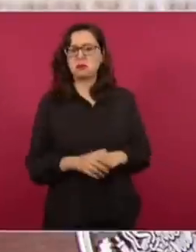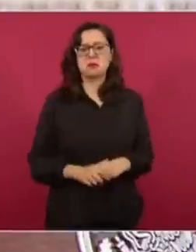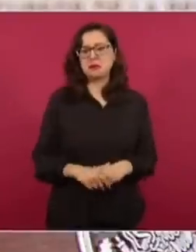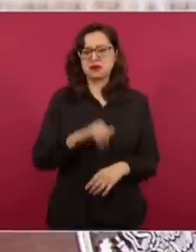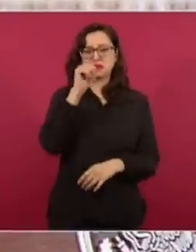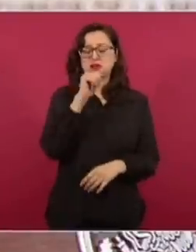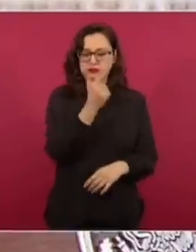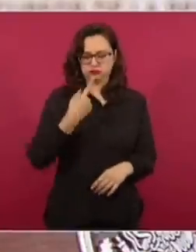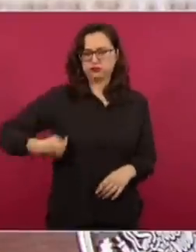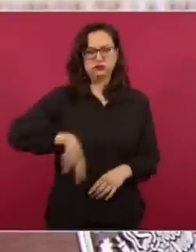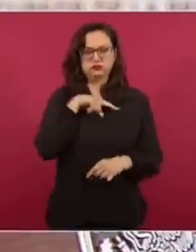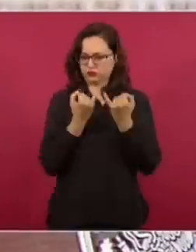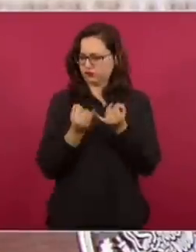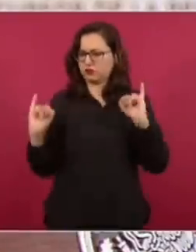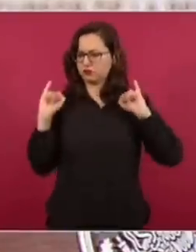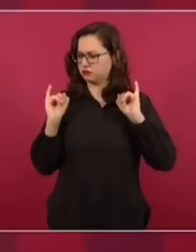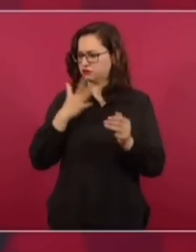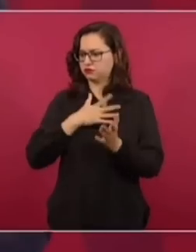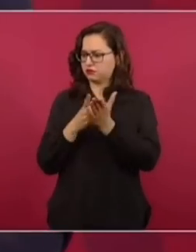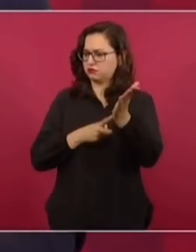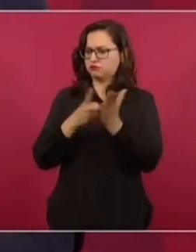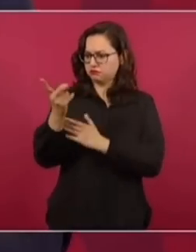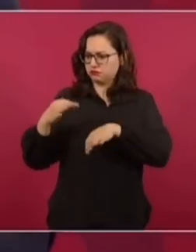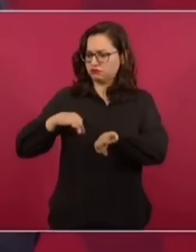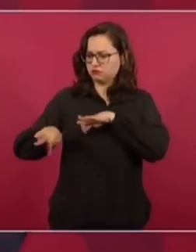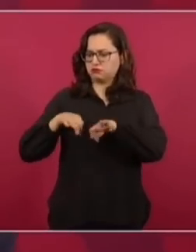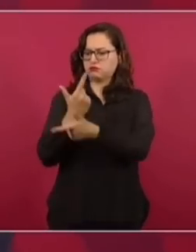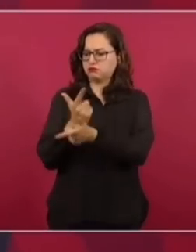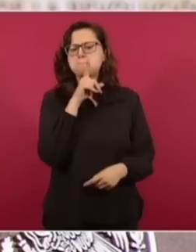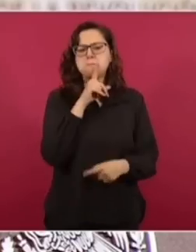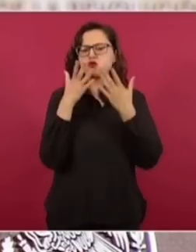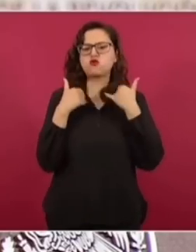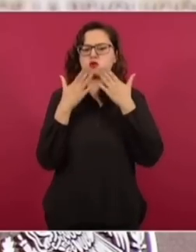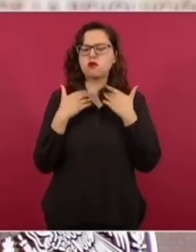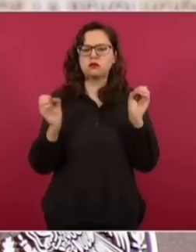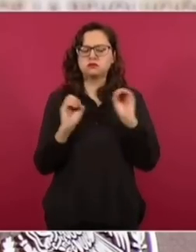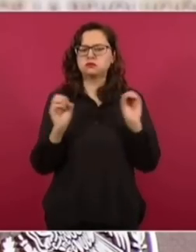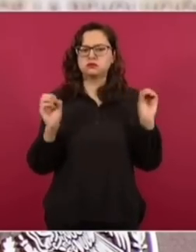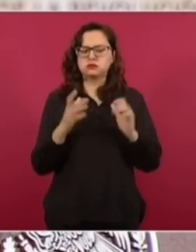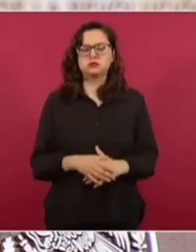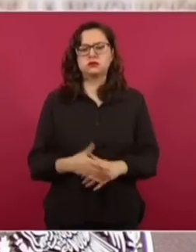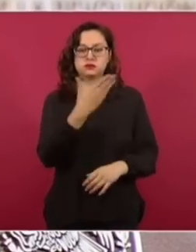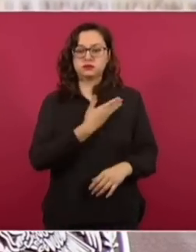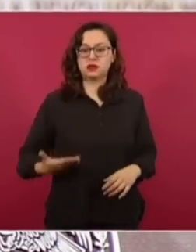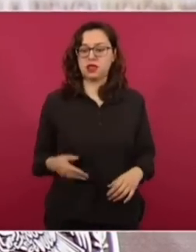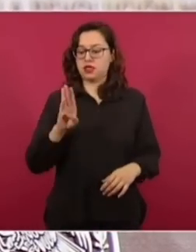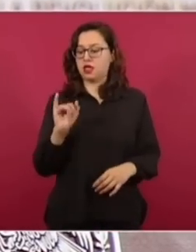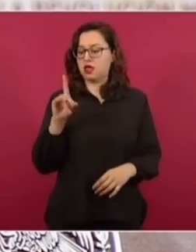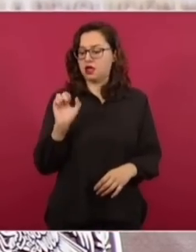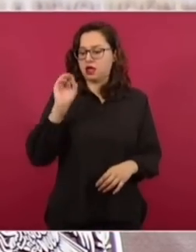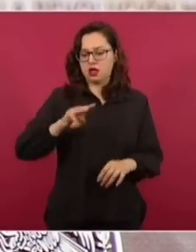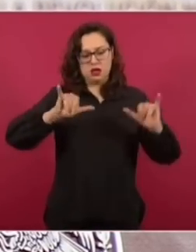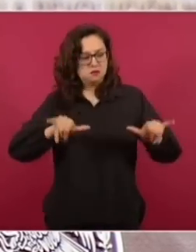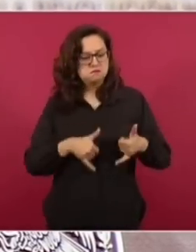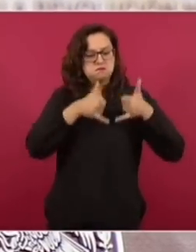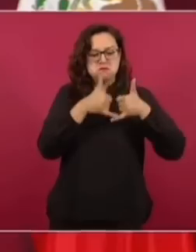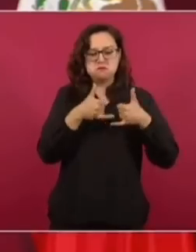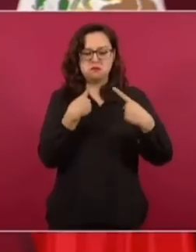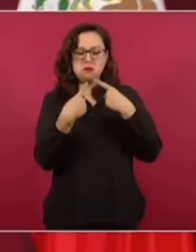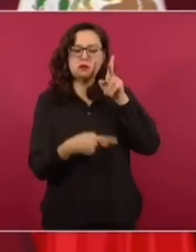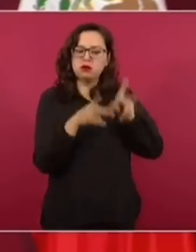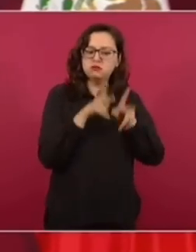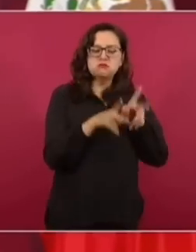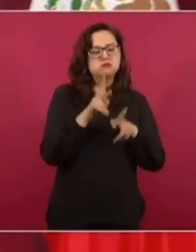nuestro derecho a ser libres y soberanos. Siempre que hablo con el presidente de Biden, sale el tema